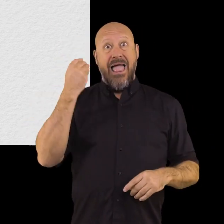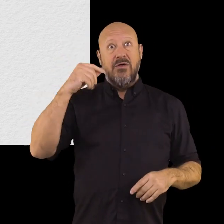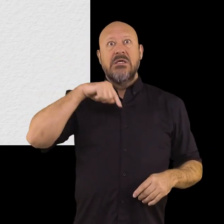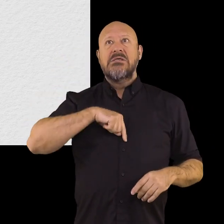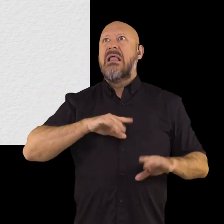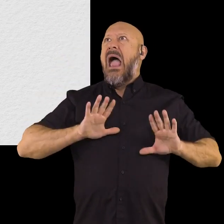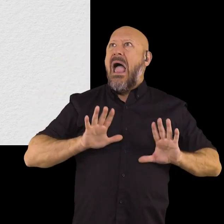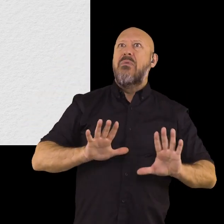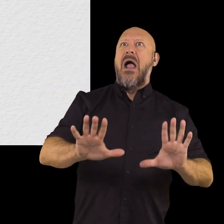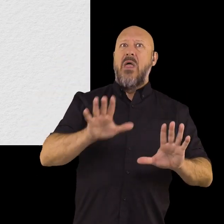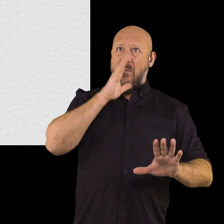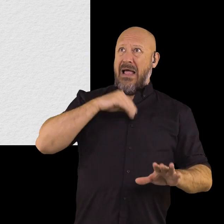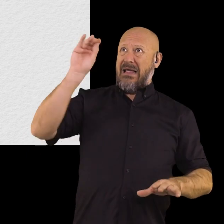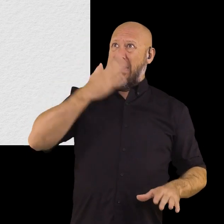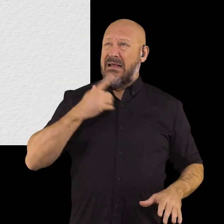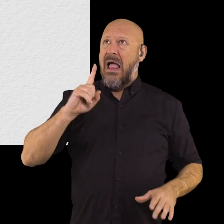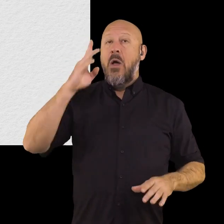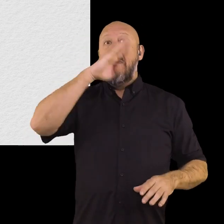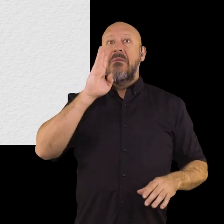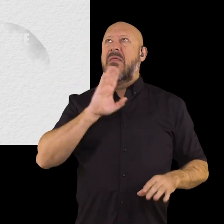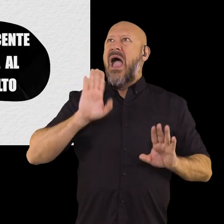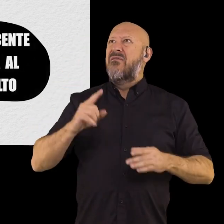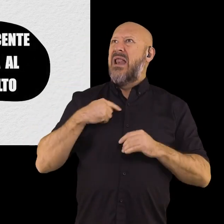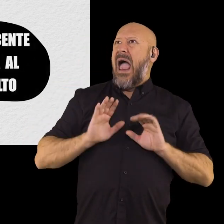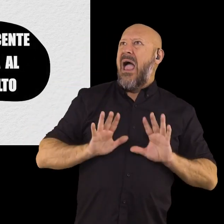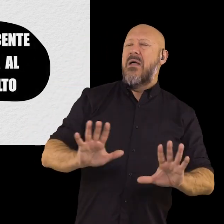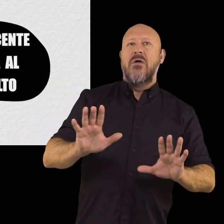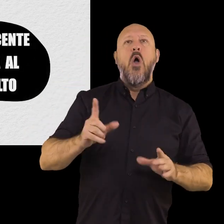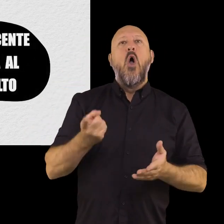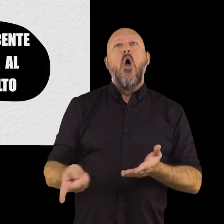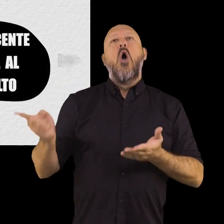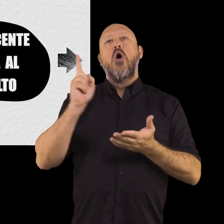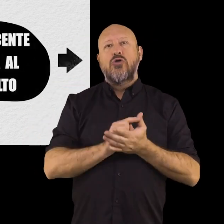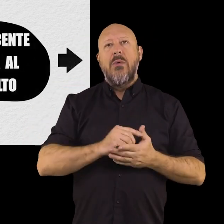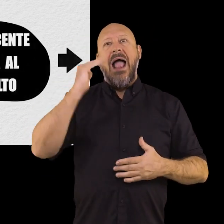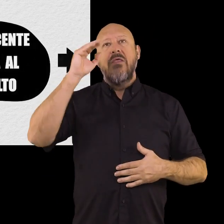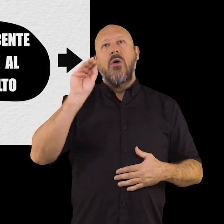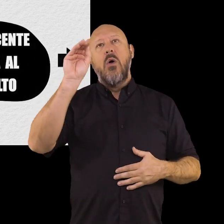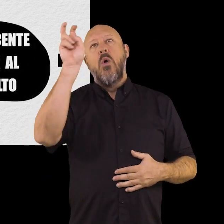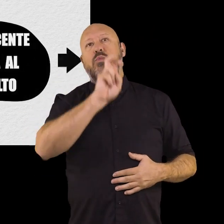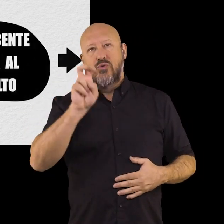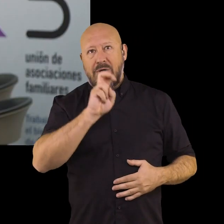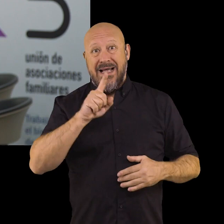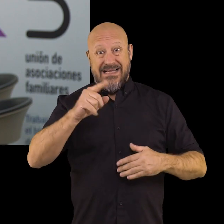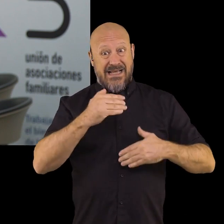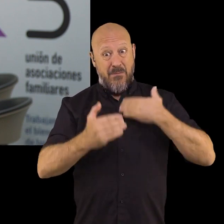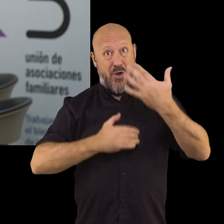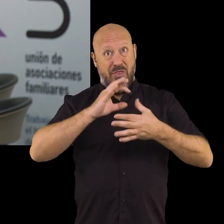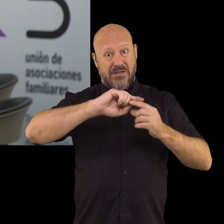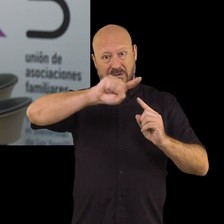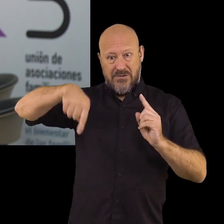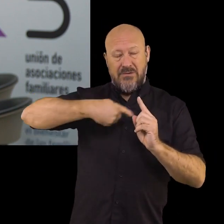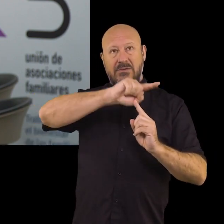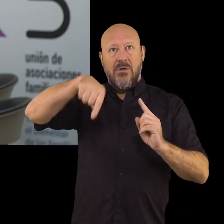adolescente se siente abandonado por ese alejamiento de su padre o de su madre y vuelve a buscar al adulto. Este